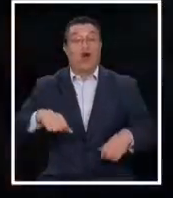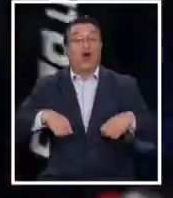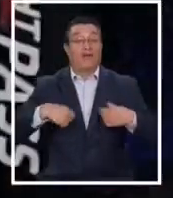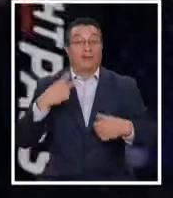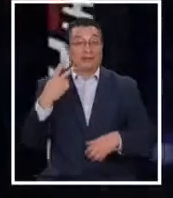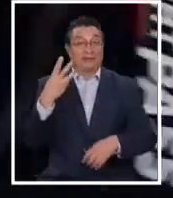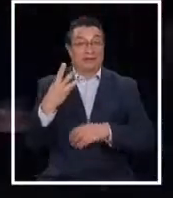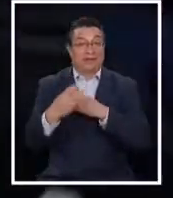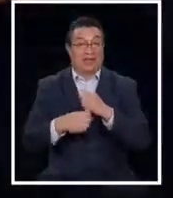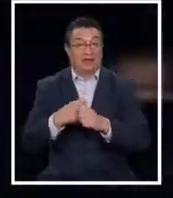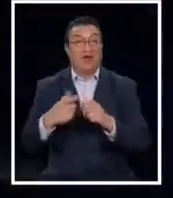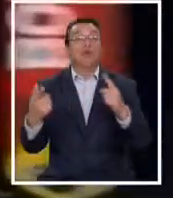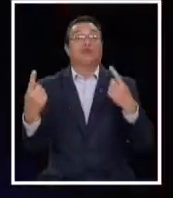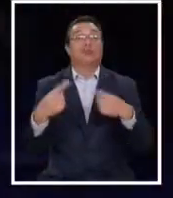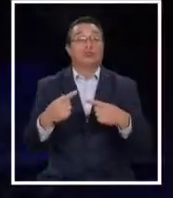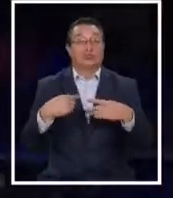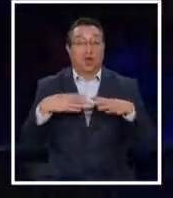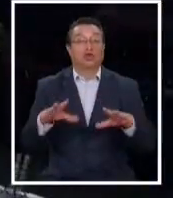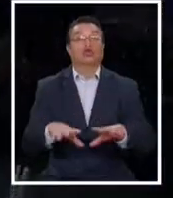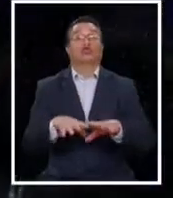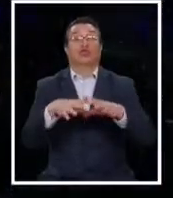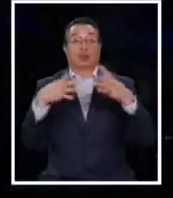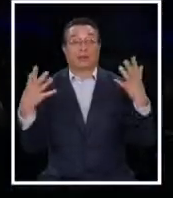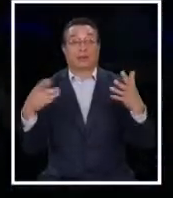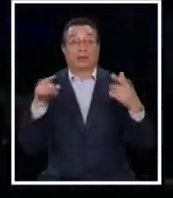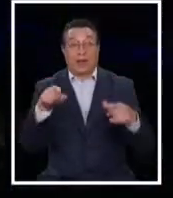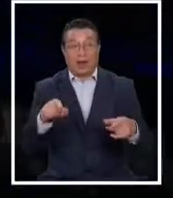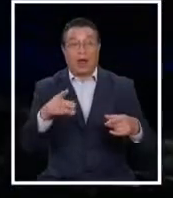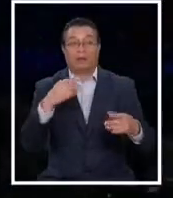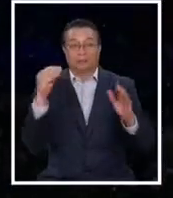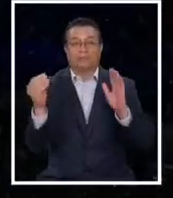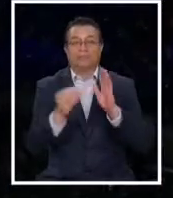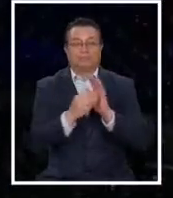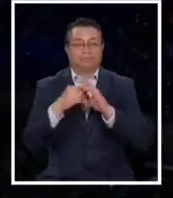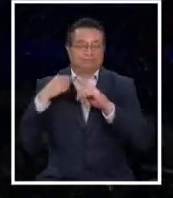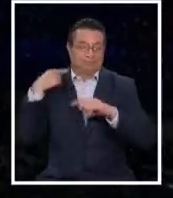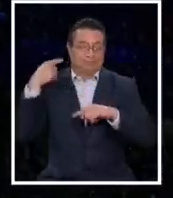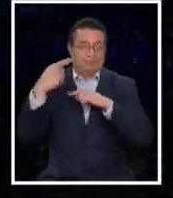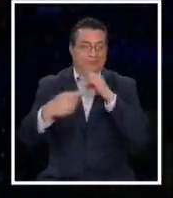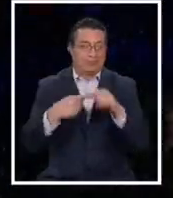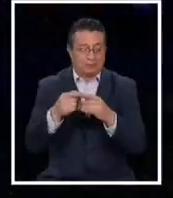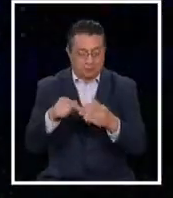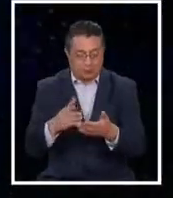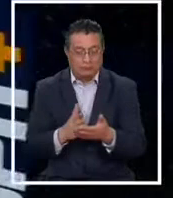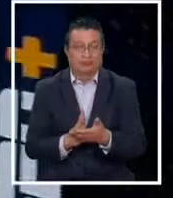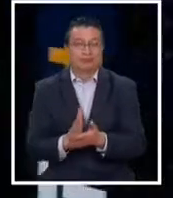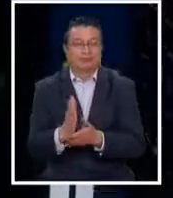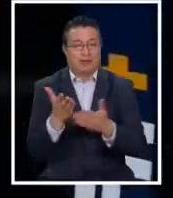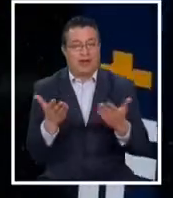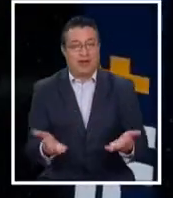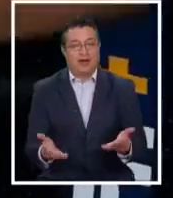buscará romper con las apuestas y ser la sorpresa de la noche para empezar a escribir una historia que recién comienza.